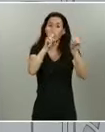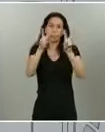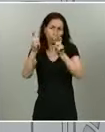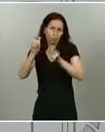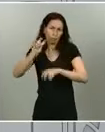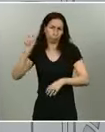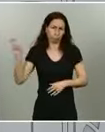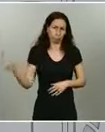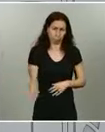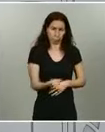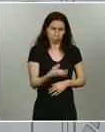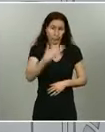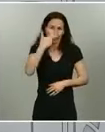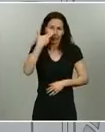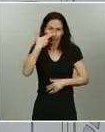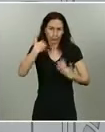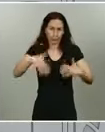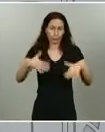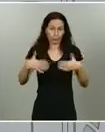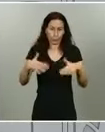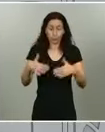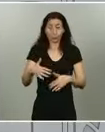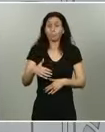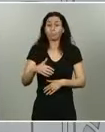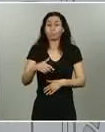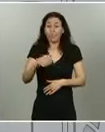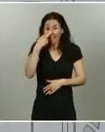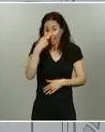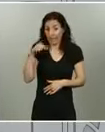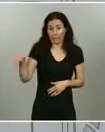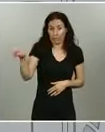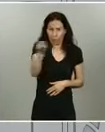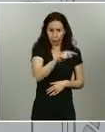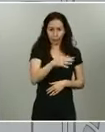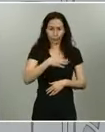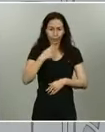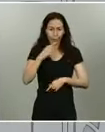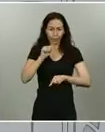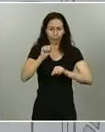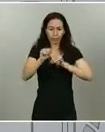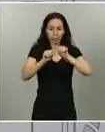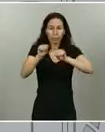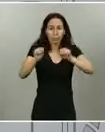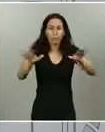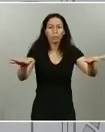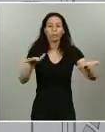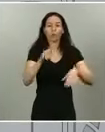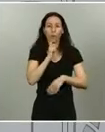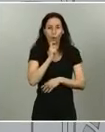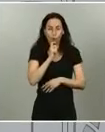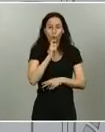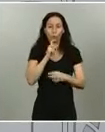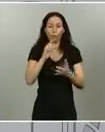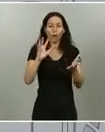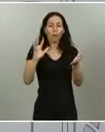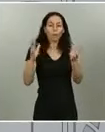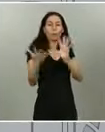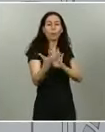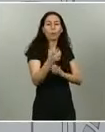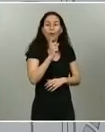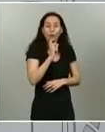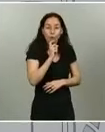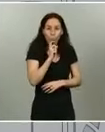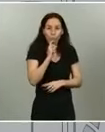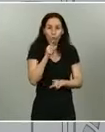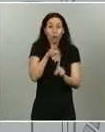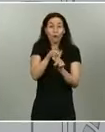Obviamente, los que son de interés de todos. La transmisión de la enfermedad, cómo está evolucionando, qué factores hacen que evolucione de una